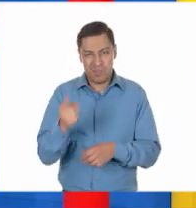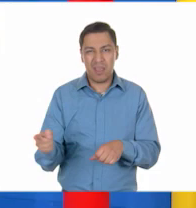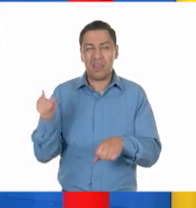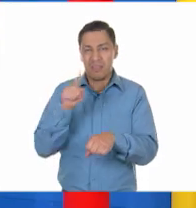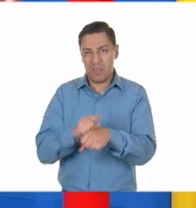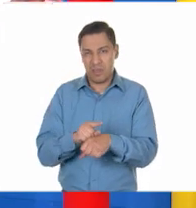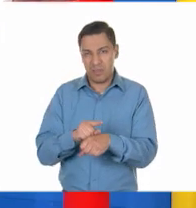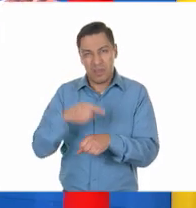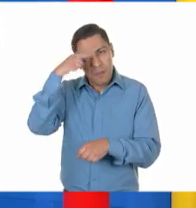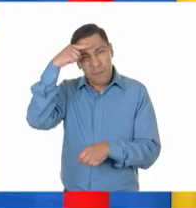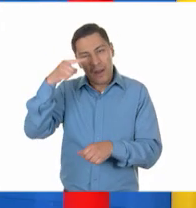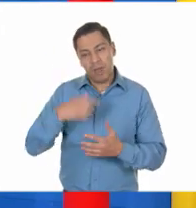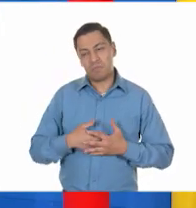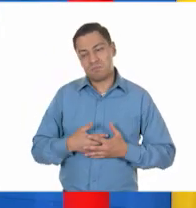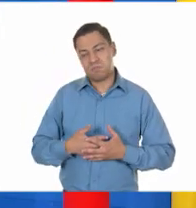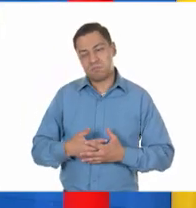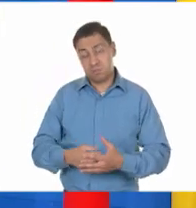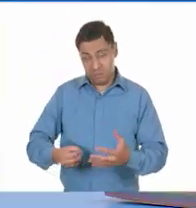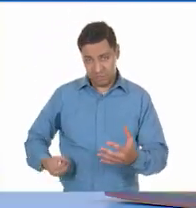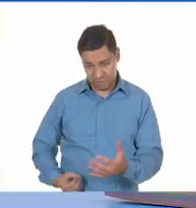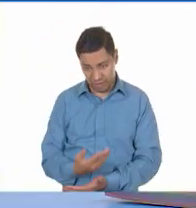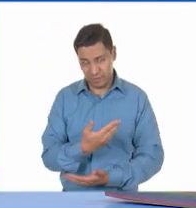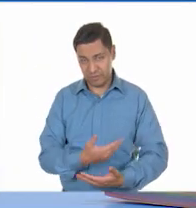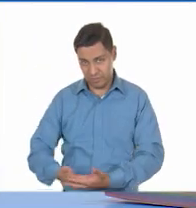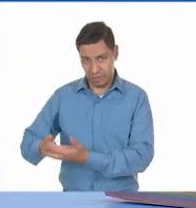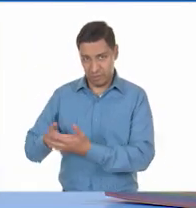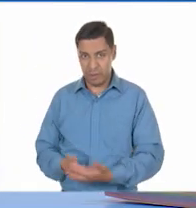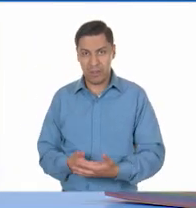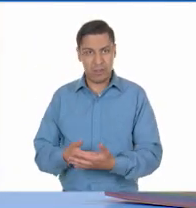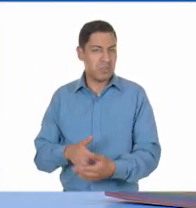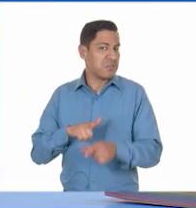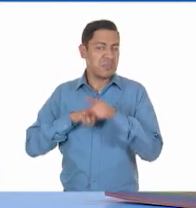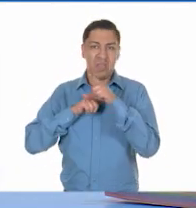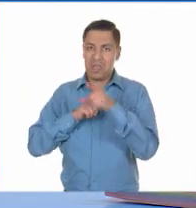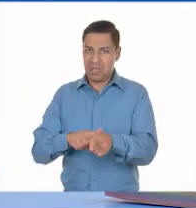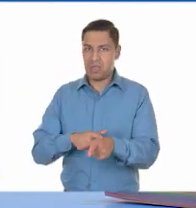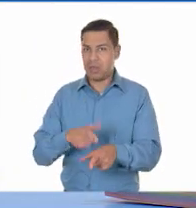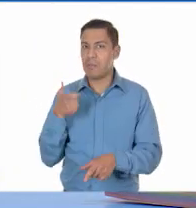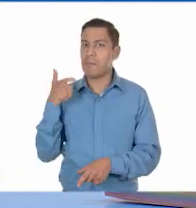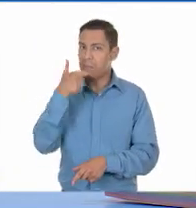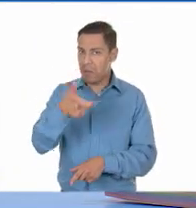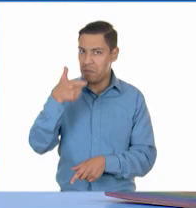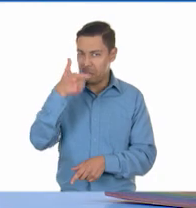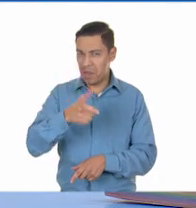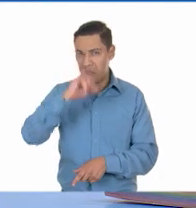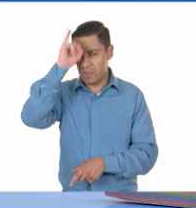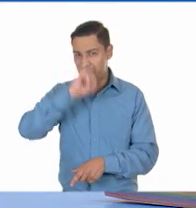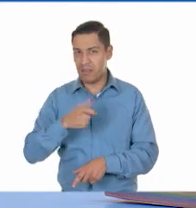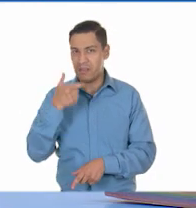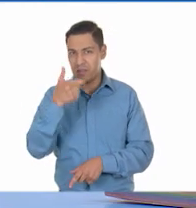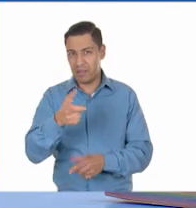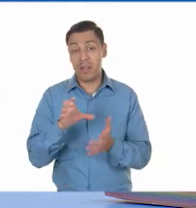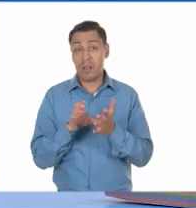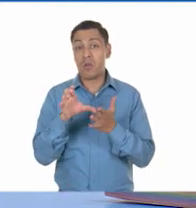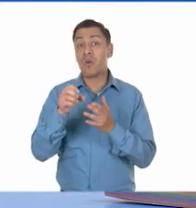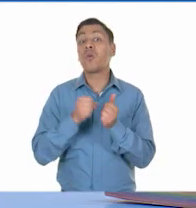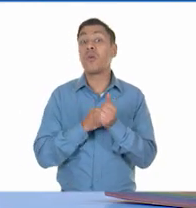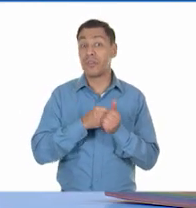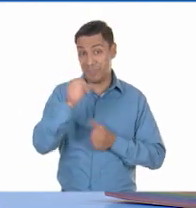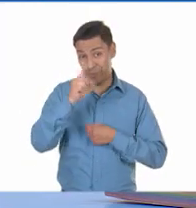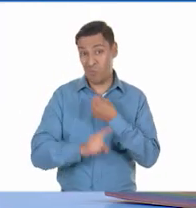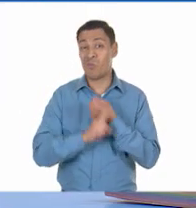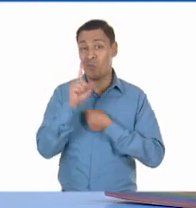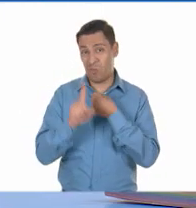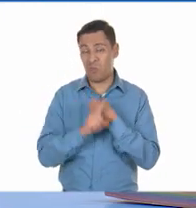más justa y más equitativa. Oh, pues por lo que veo, la constitución sí tomó en cuenta muchos de los problemas de la